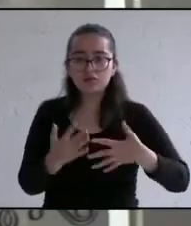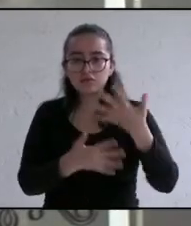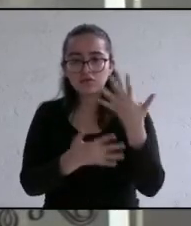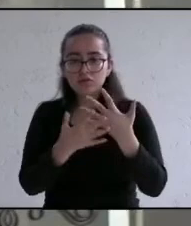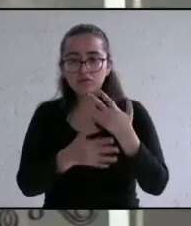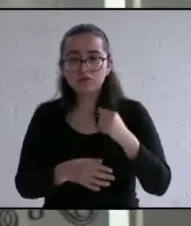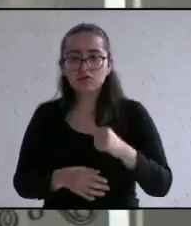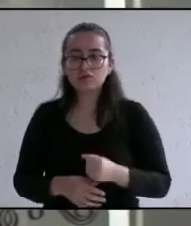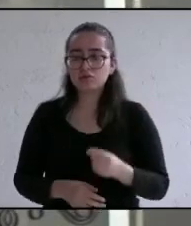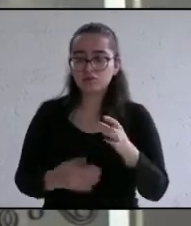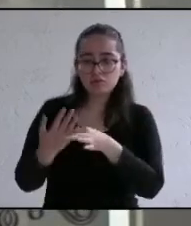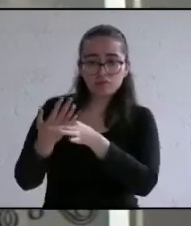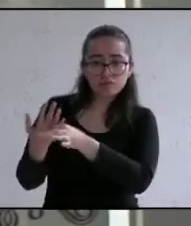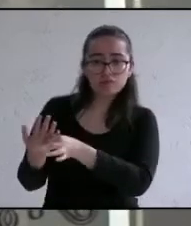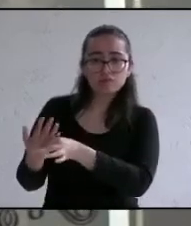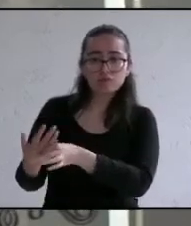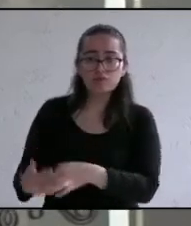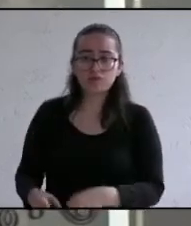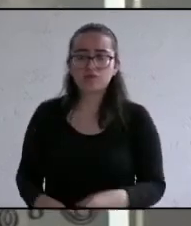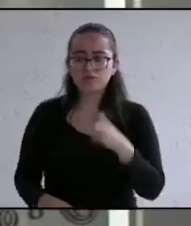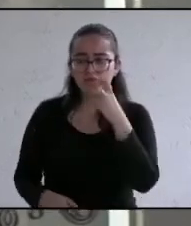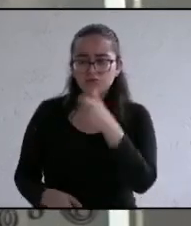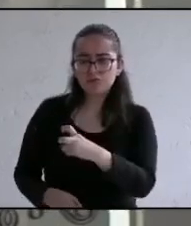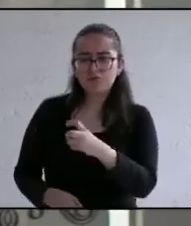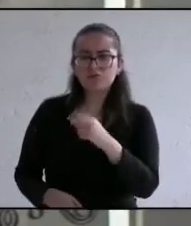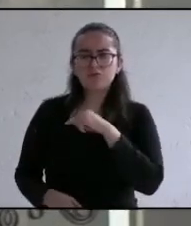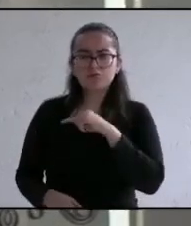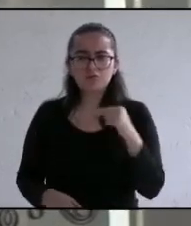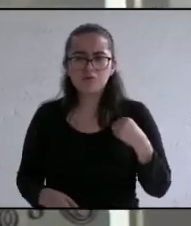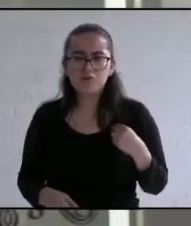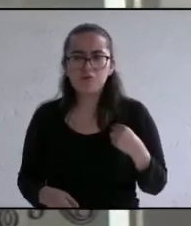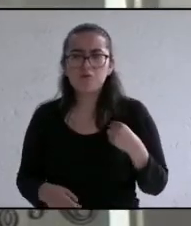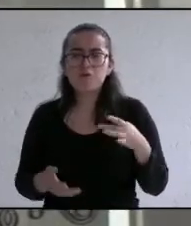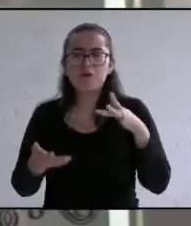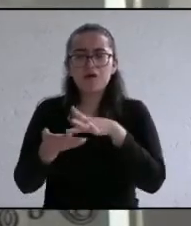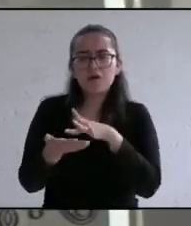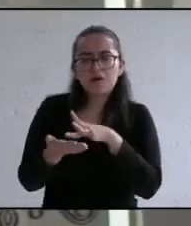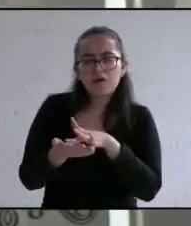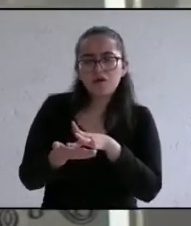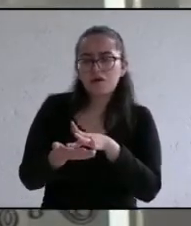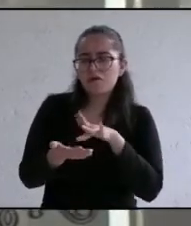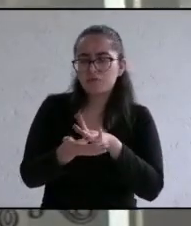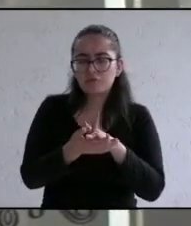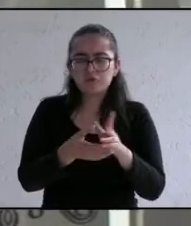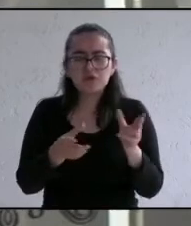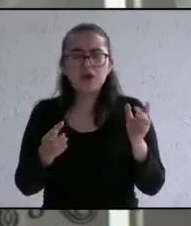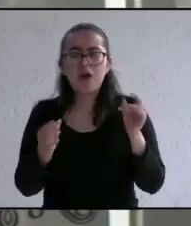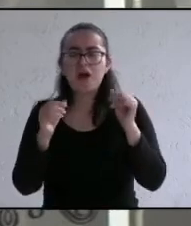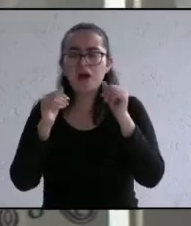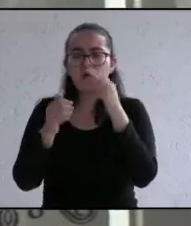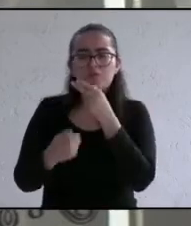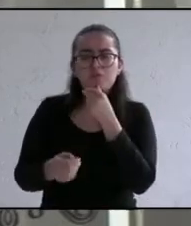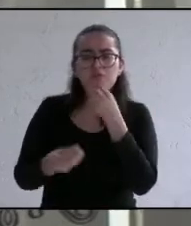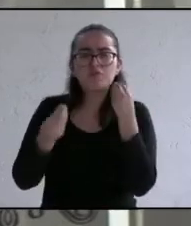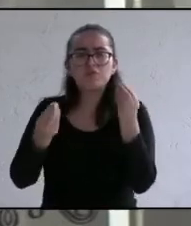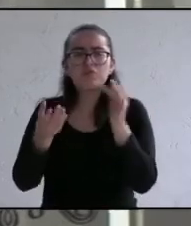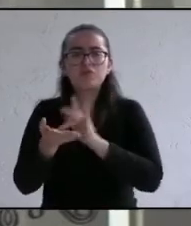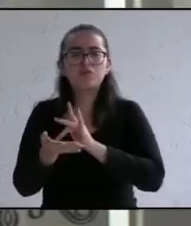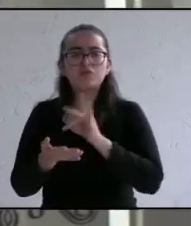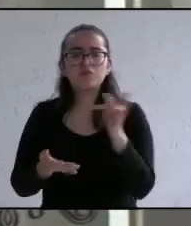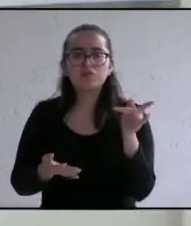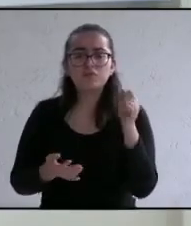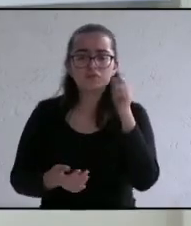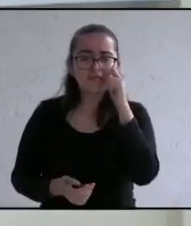libertad hacendaria y con eso nosotros podemos proveer de lo necesario nuestros elementos policiales muchísimas gracias